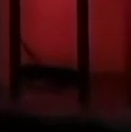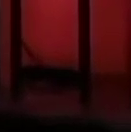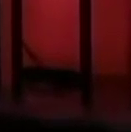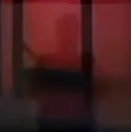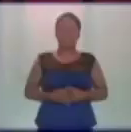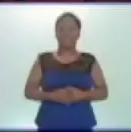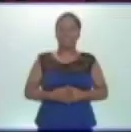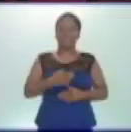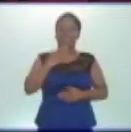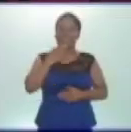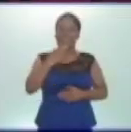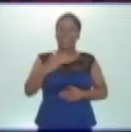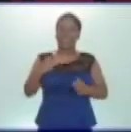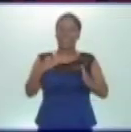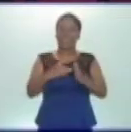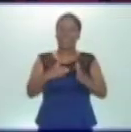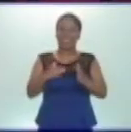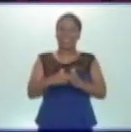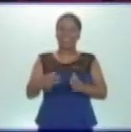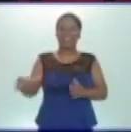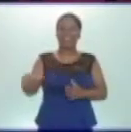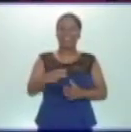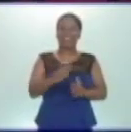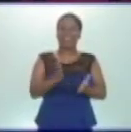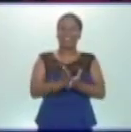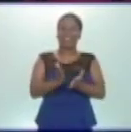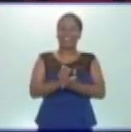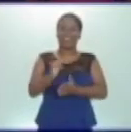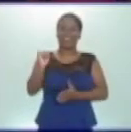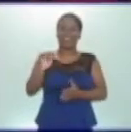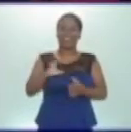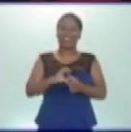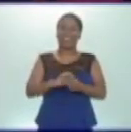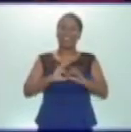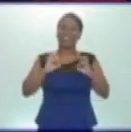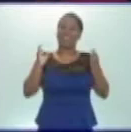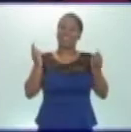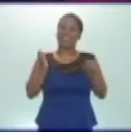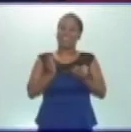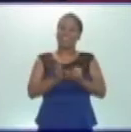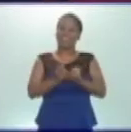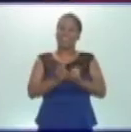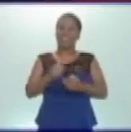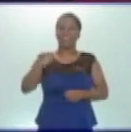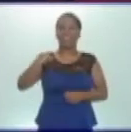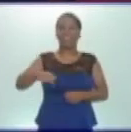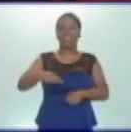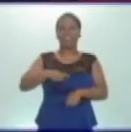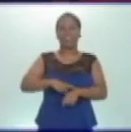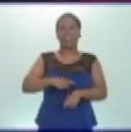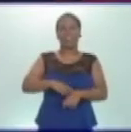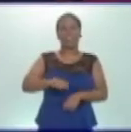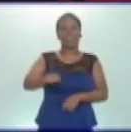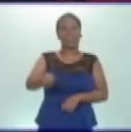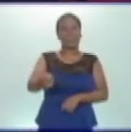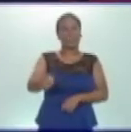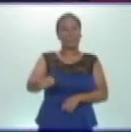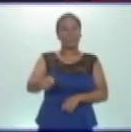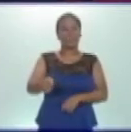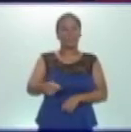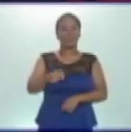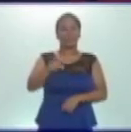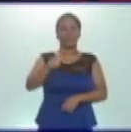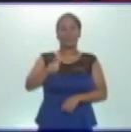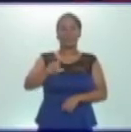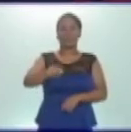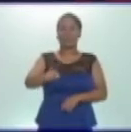Buenas tardes a todos los estudiantes de sexto grado y a sus familiares, a los que a esta hora sintonizan el canal educativo para